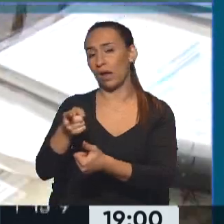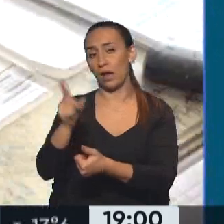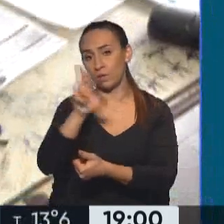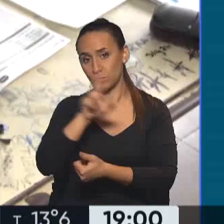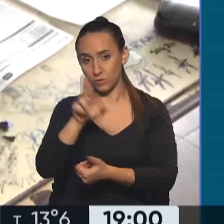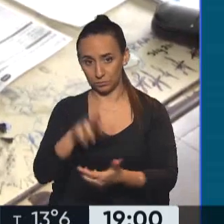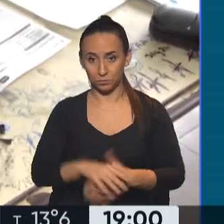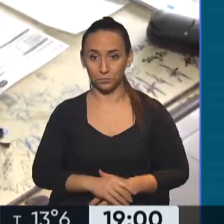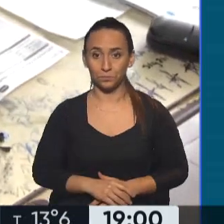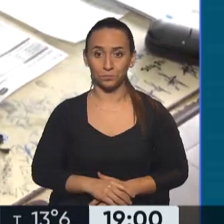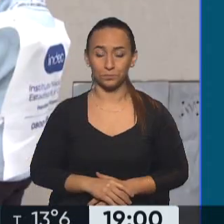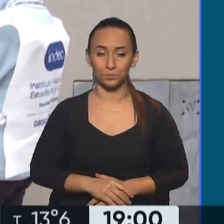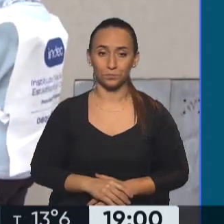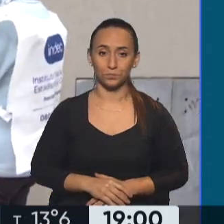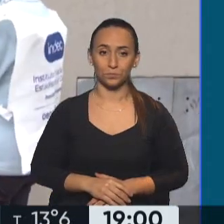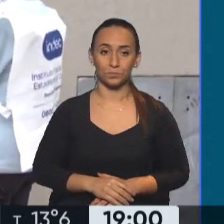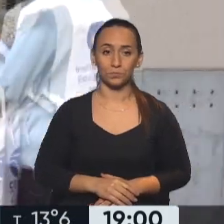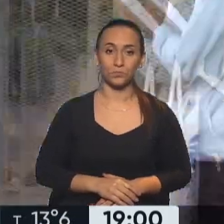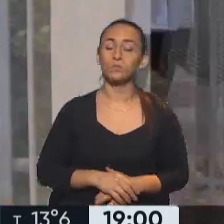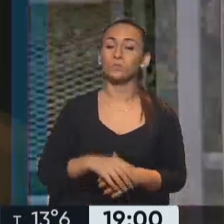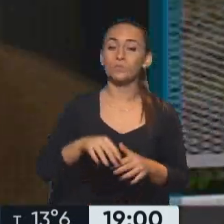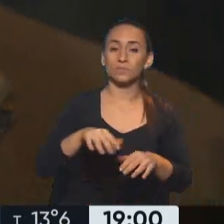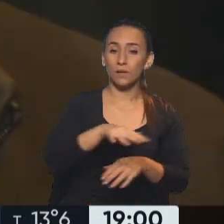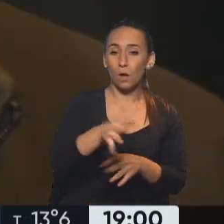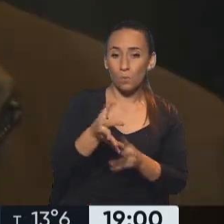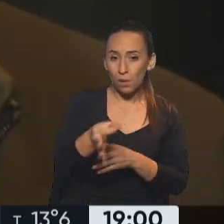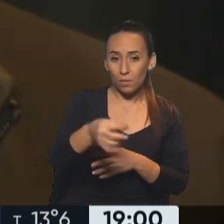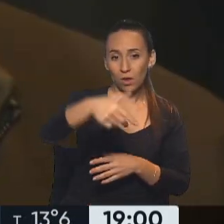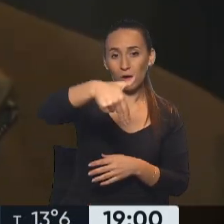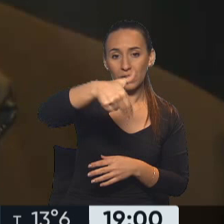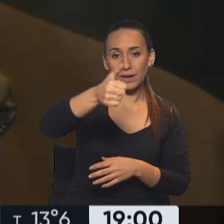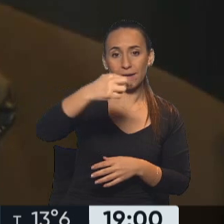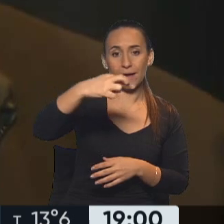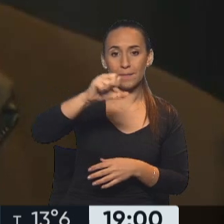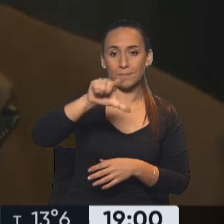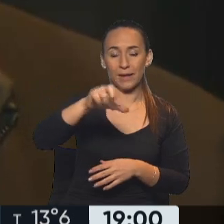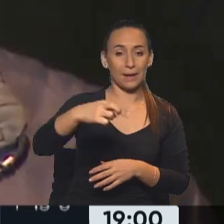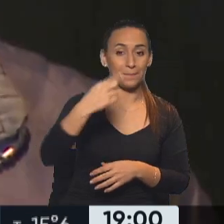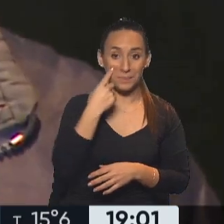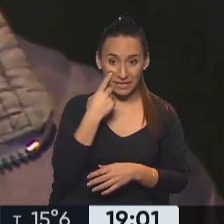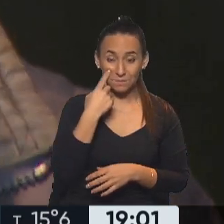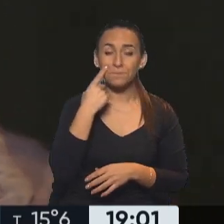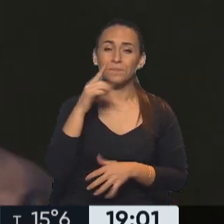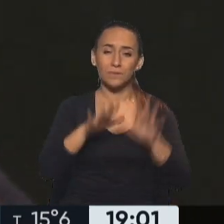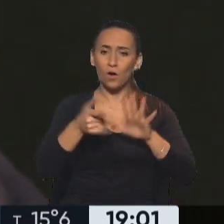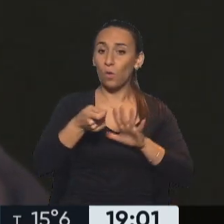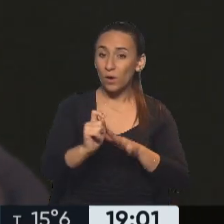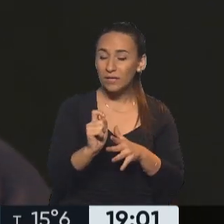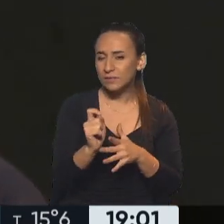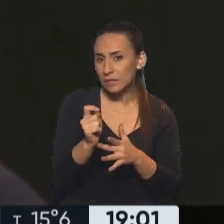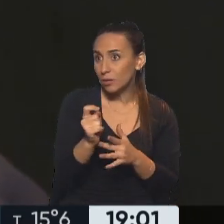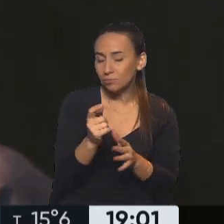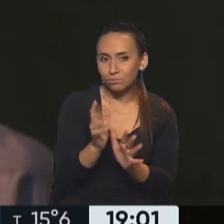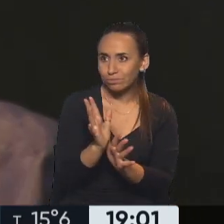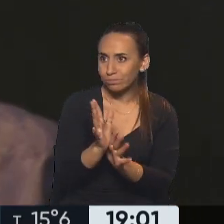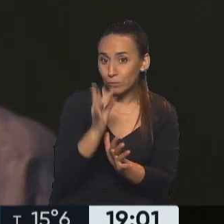Y vamos a la masacre de Napalpí y un juicio que fue histórico, inédito por esta masacre que se llevó